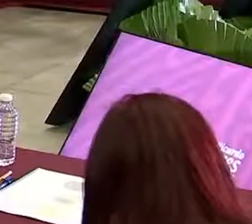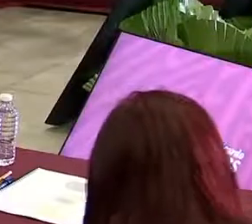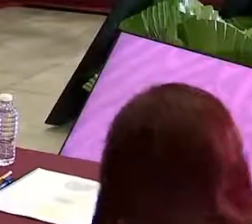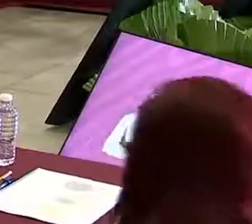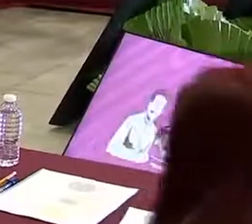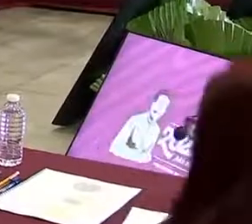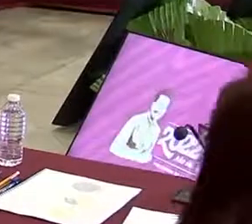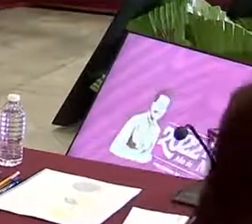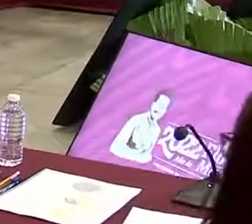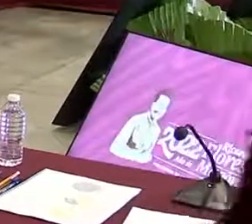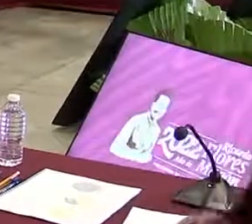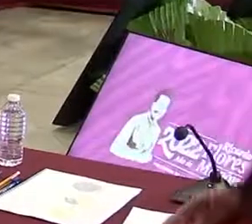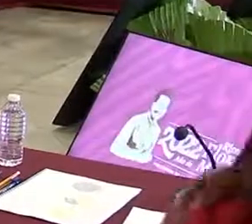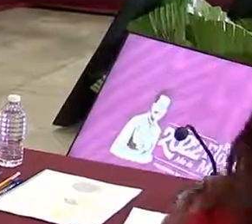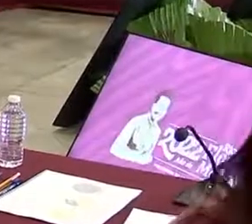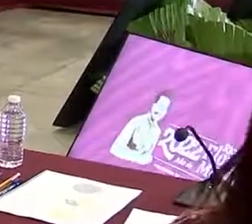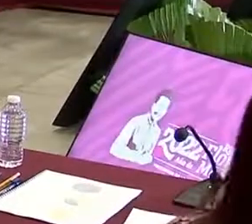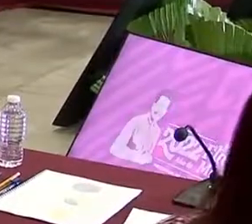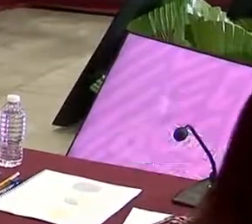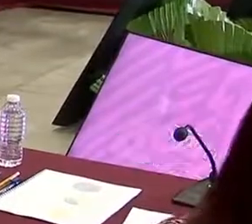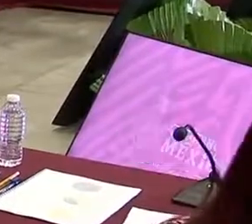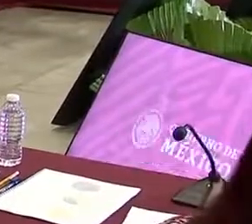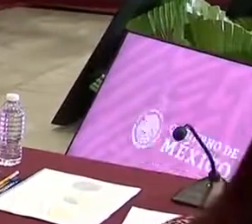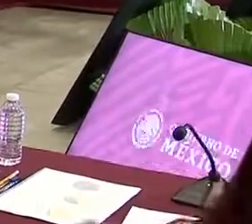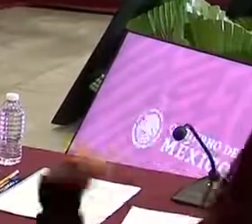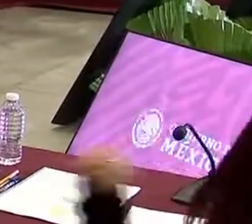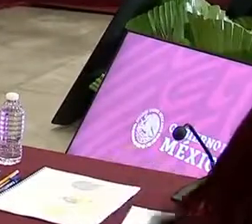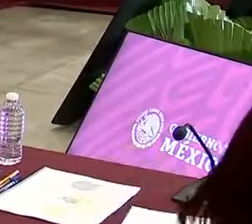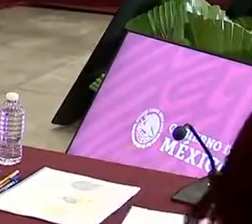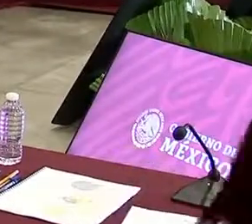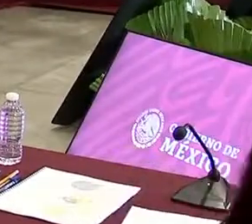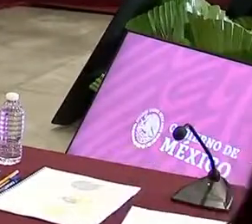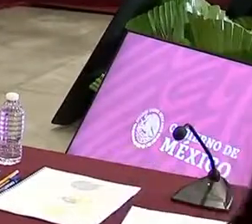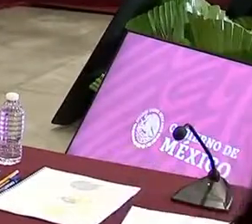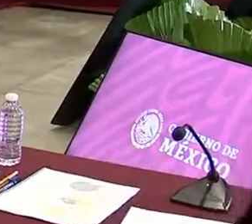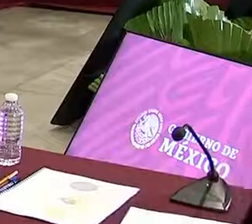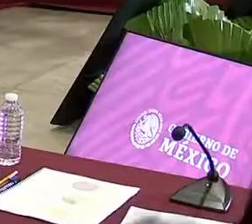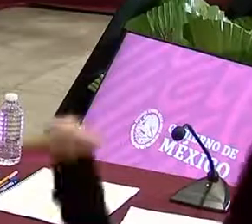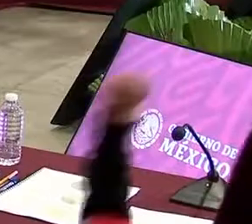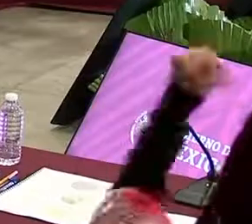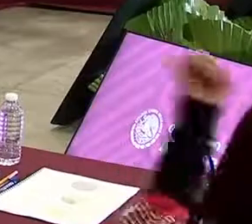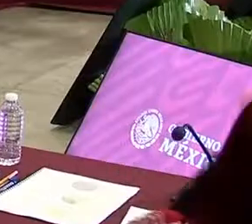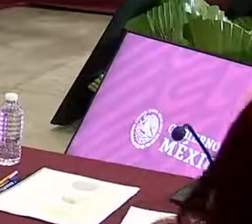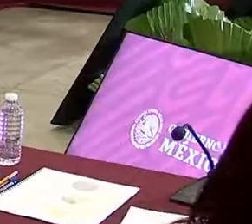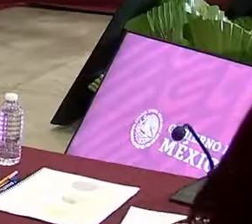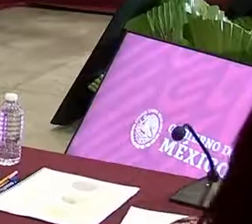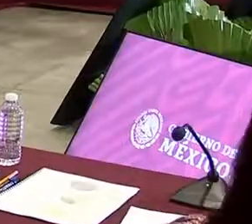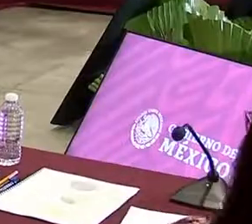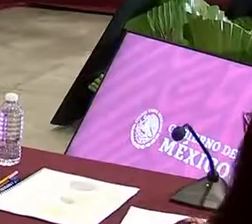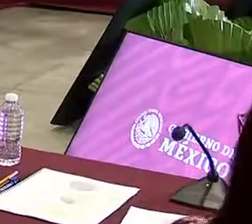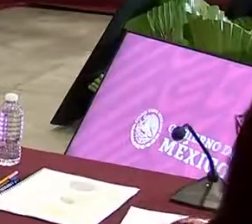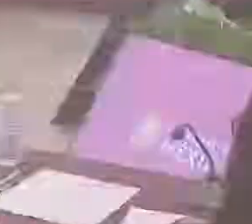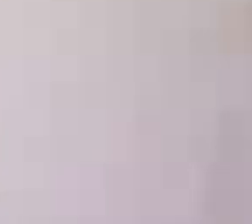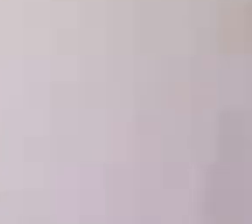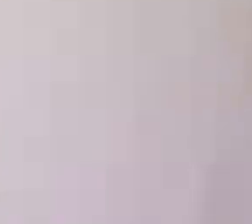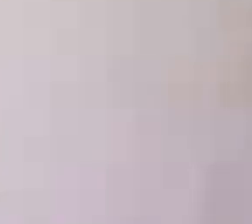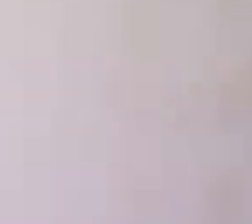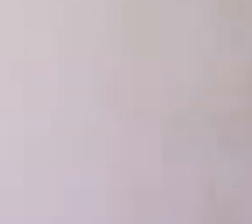Le acompañan el gobernador constitucional del estado de Tamaulipas, Américo Villarreal Anaya.